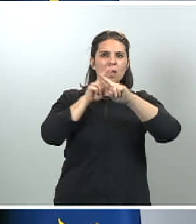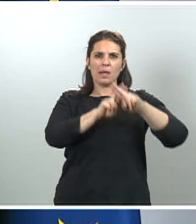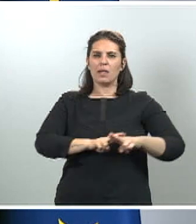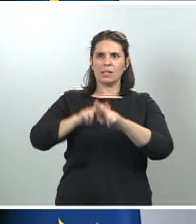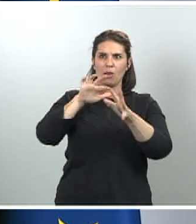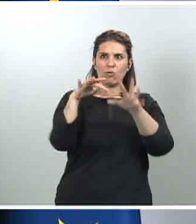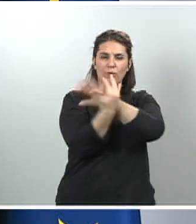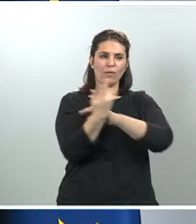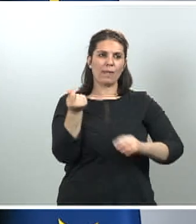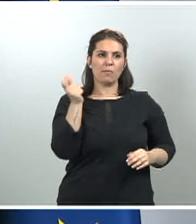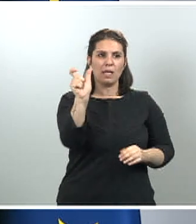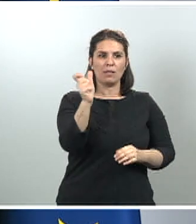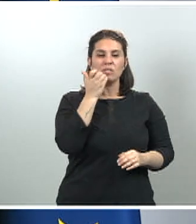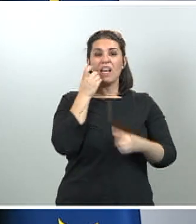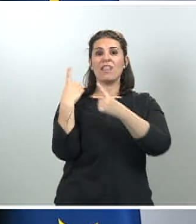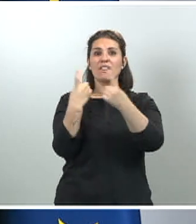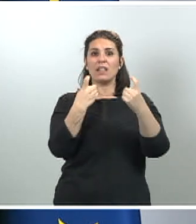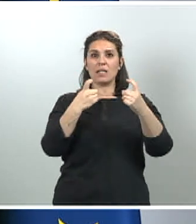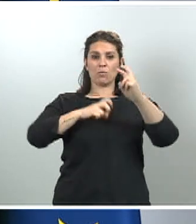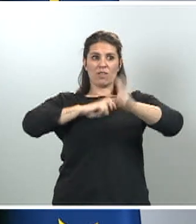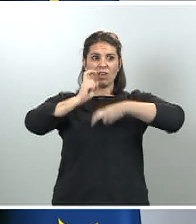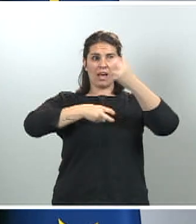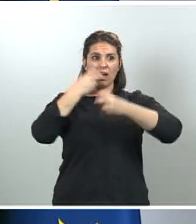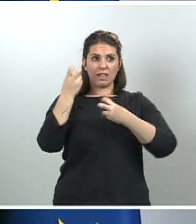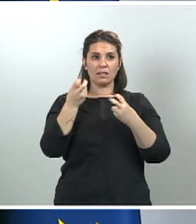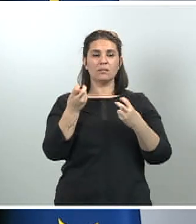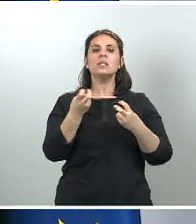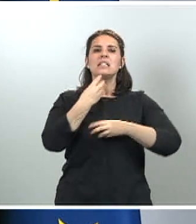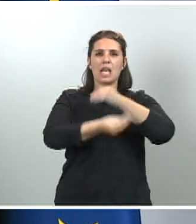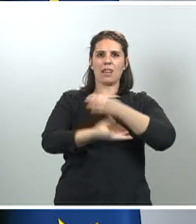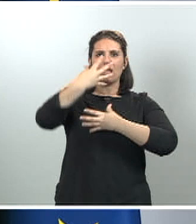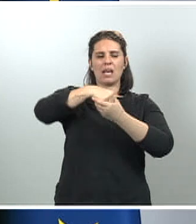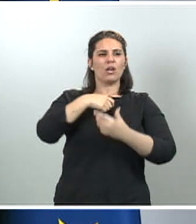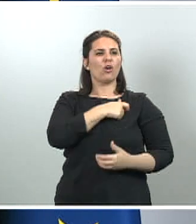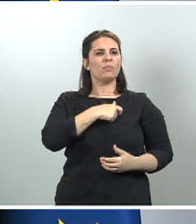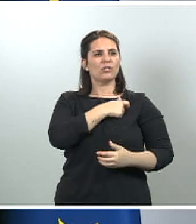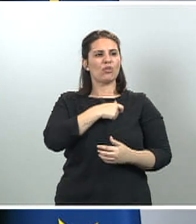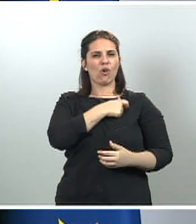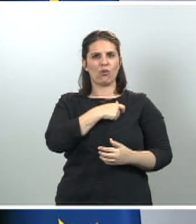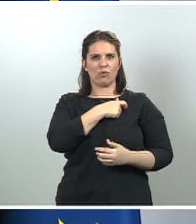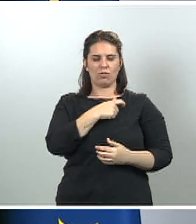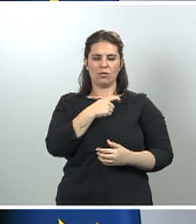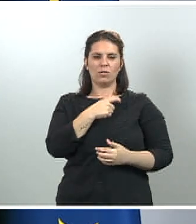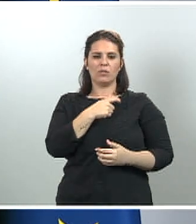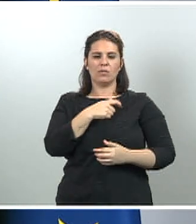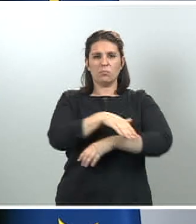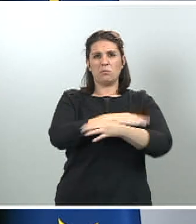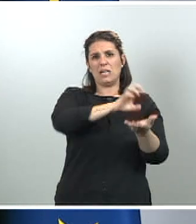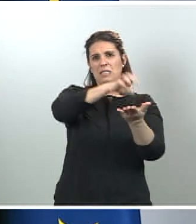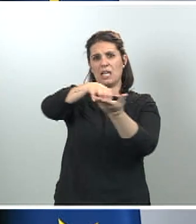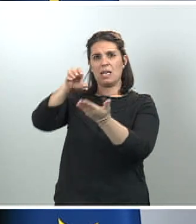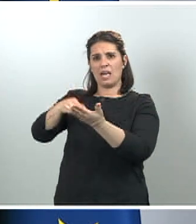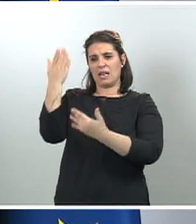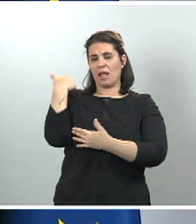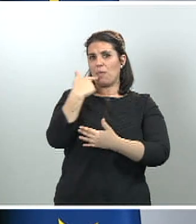su regulación, pues se hará en la Comisión Interministerial establecida a tal efecto, en la orden que también dictamos en su momento, y también en